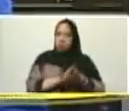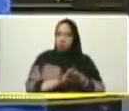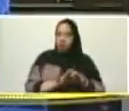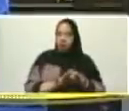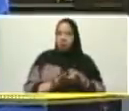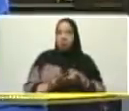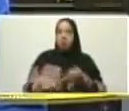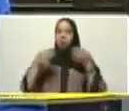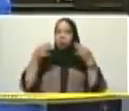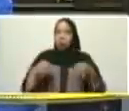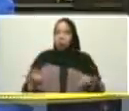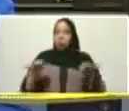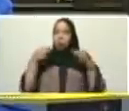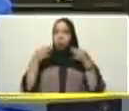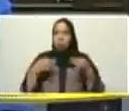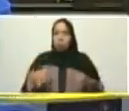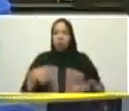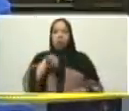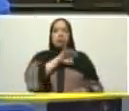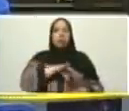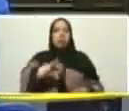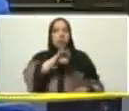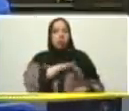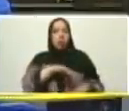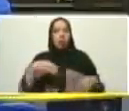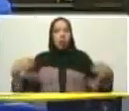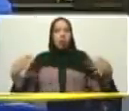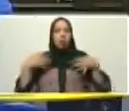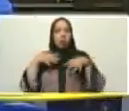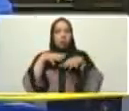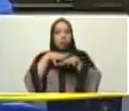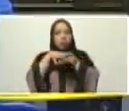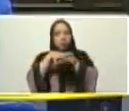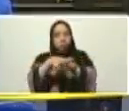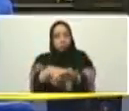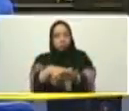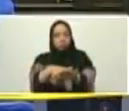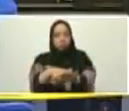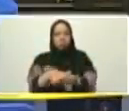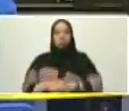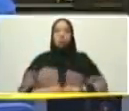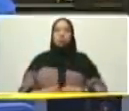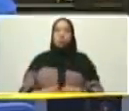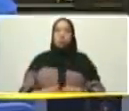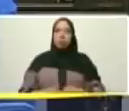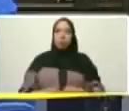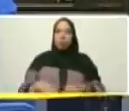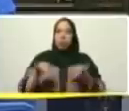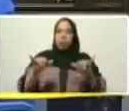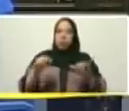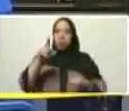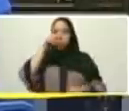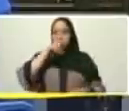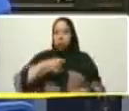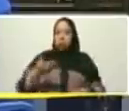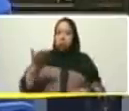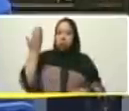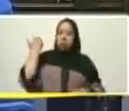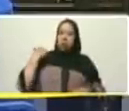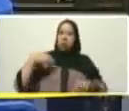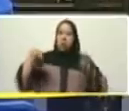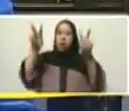vamos a la prosperidad lo dije o no lo dije hace un año aquí mismo vamos a la nueva